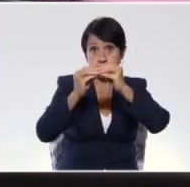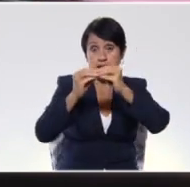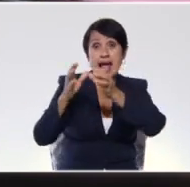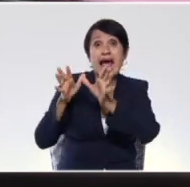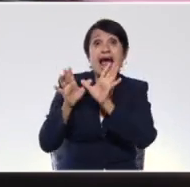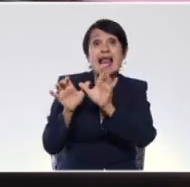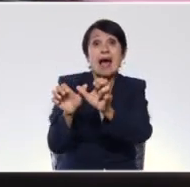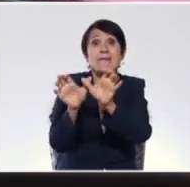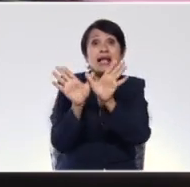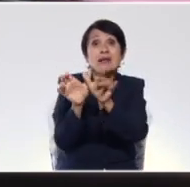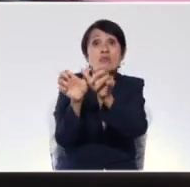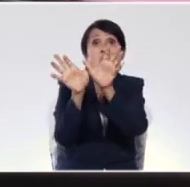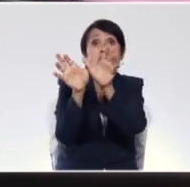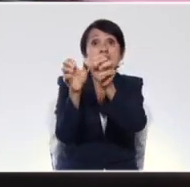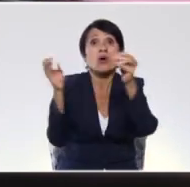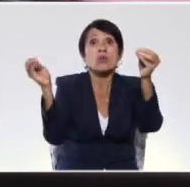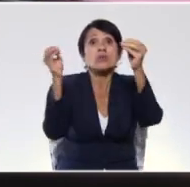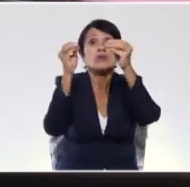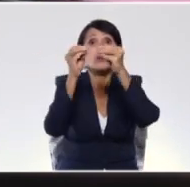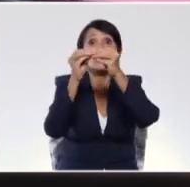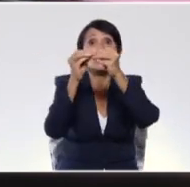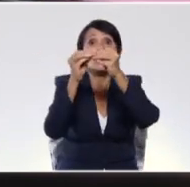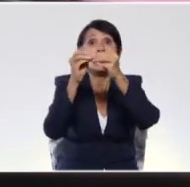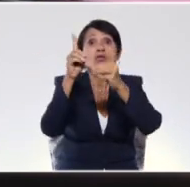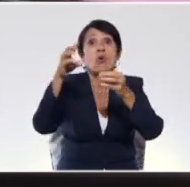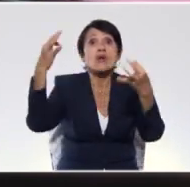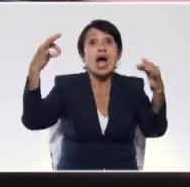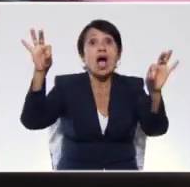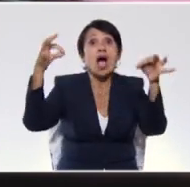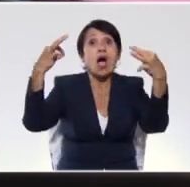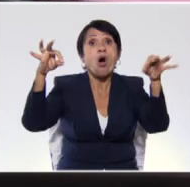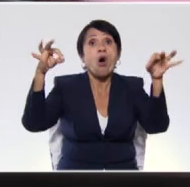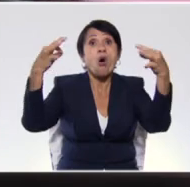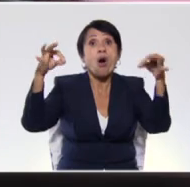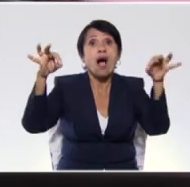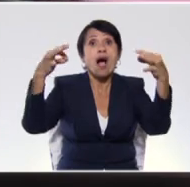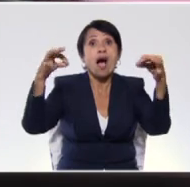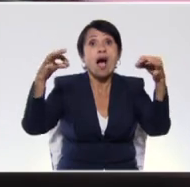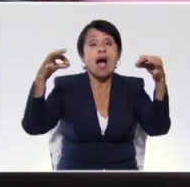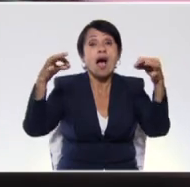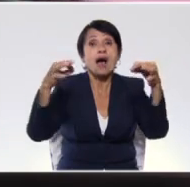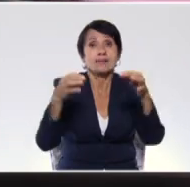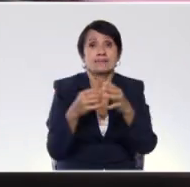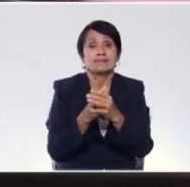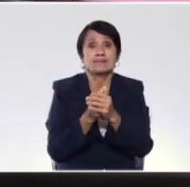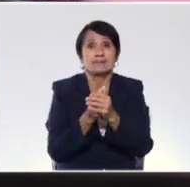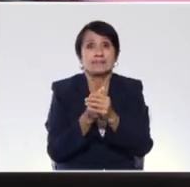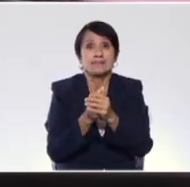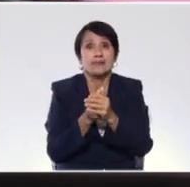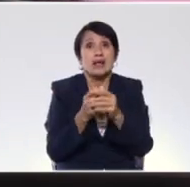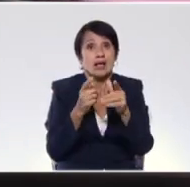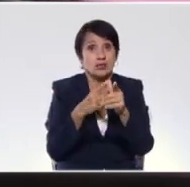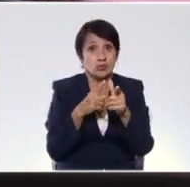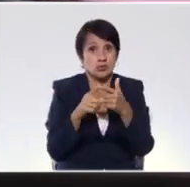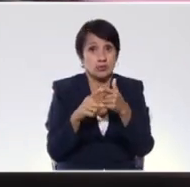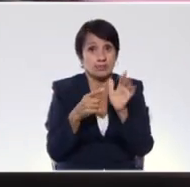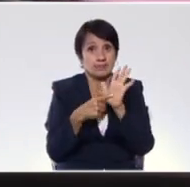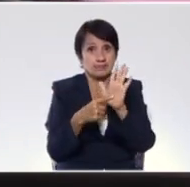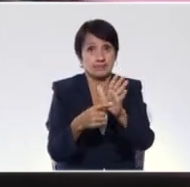vuelo de la mariposa con el vuelo de una hoja de papel en el aire. Muy bien. Y aquí